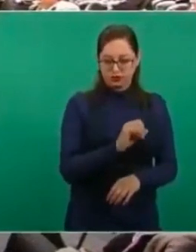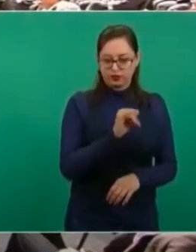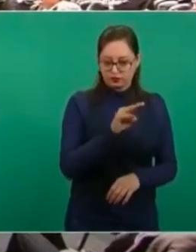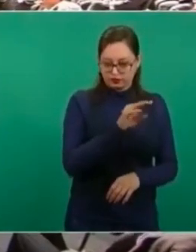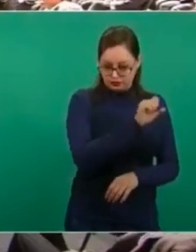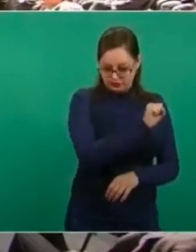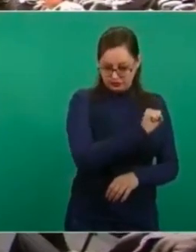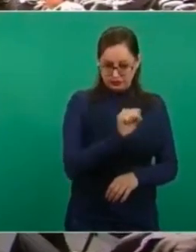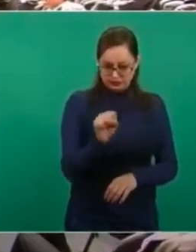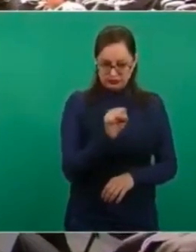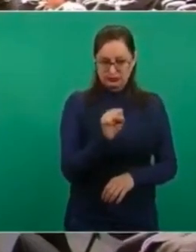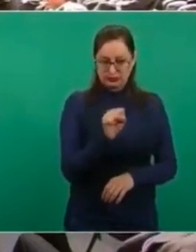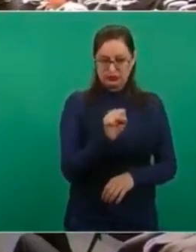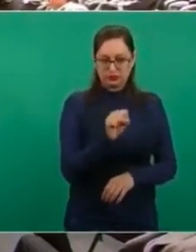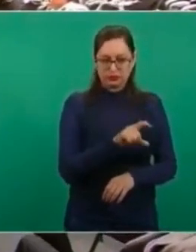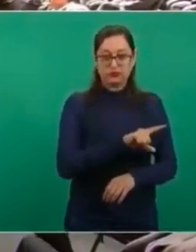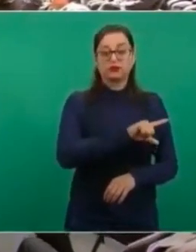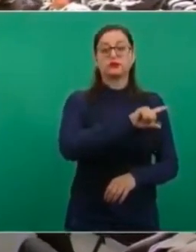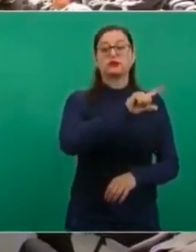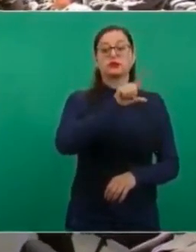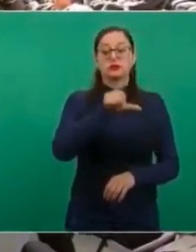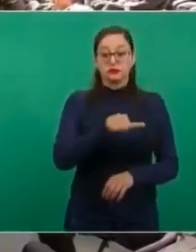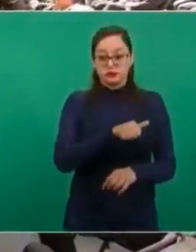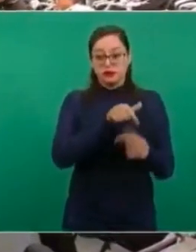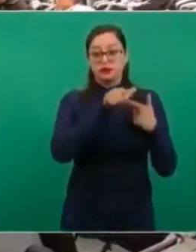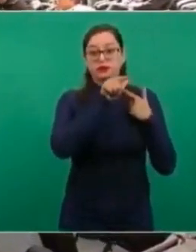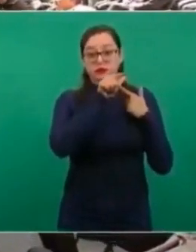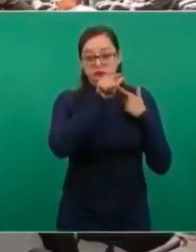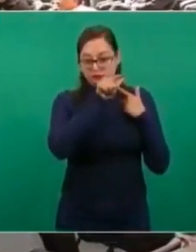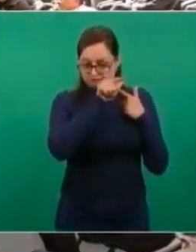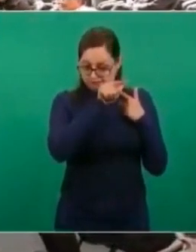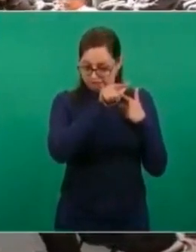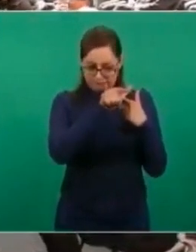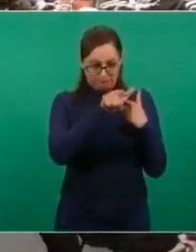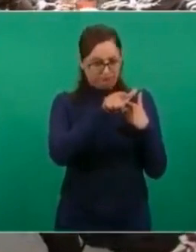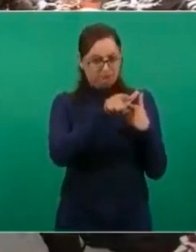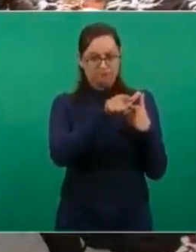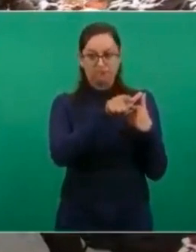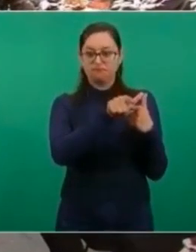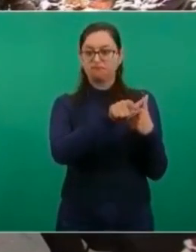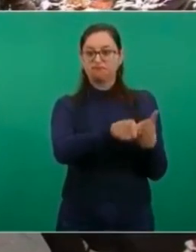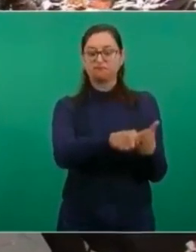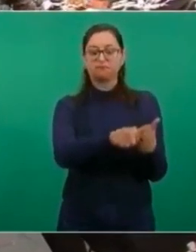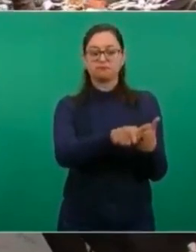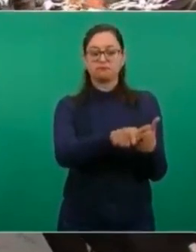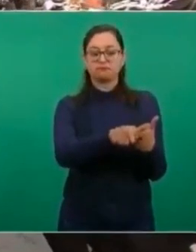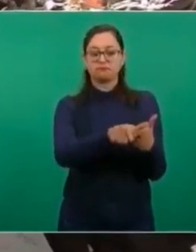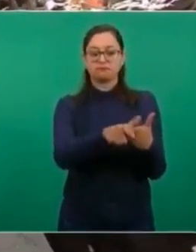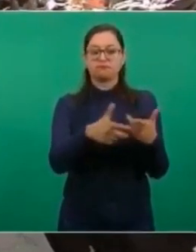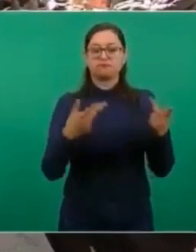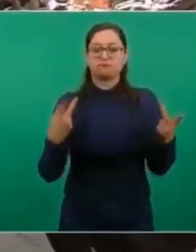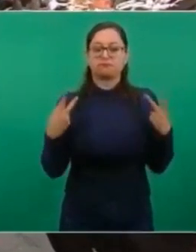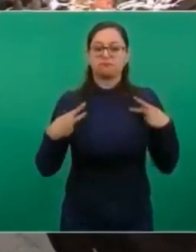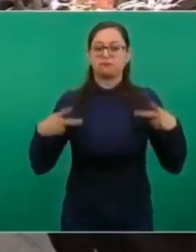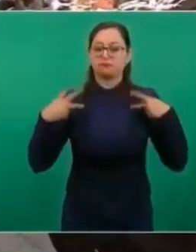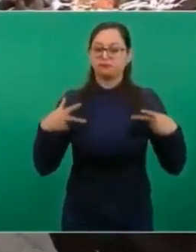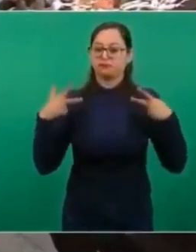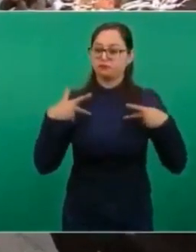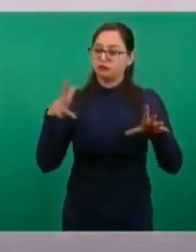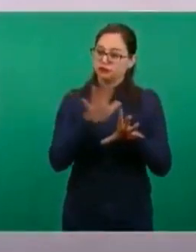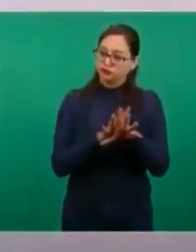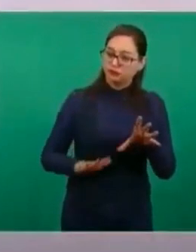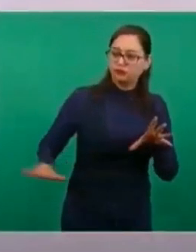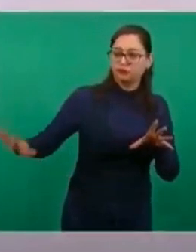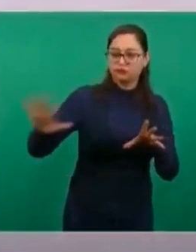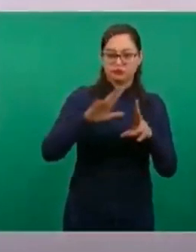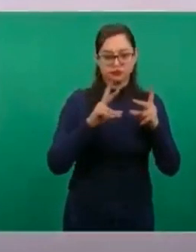y dándole continuidad a la política popular, progresista del